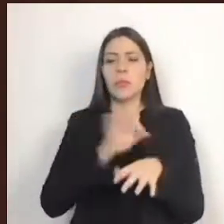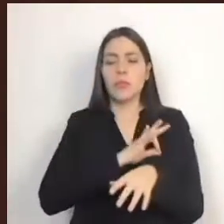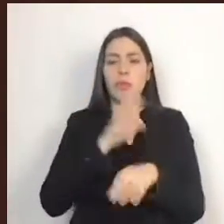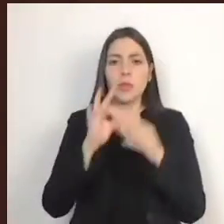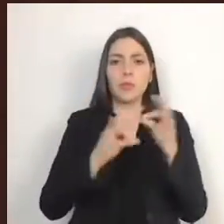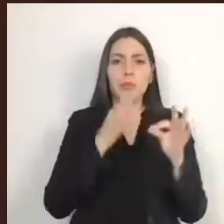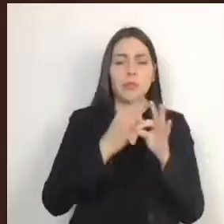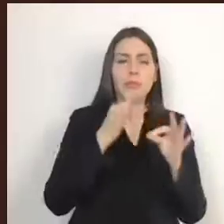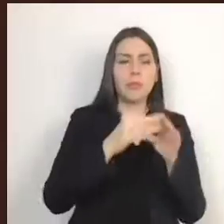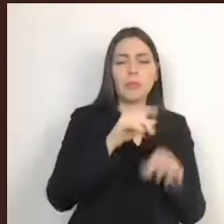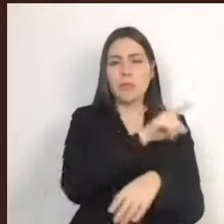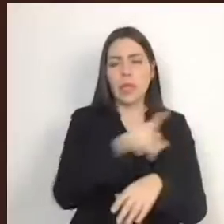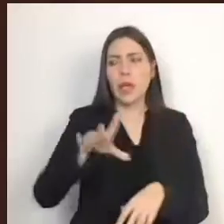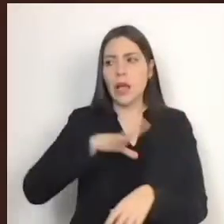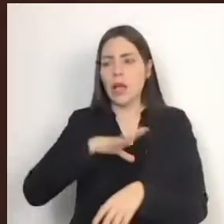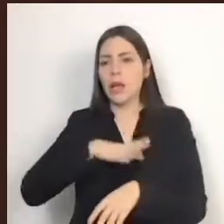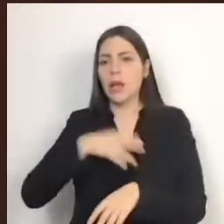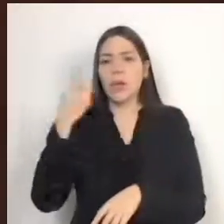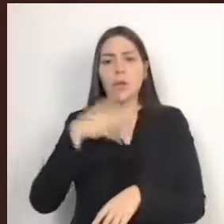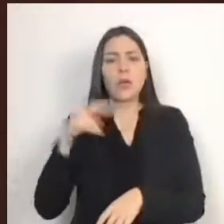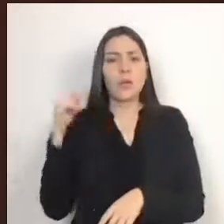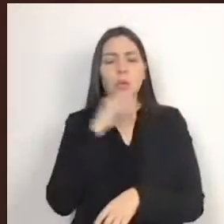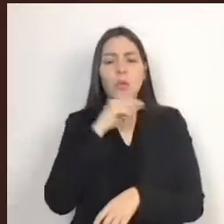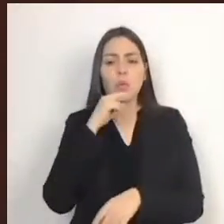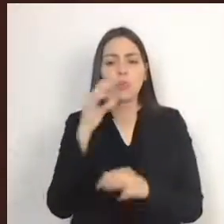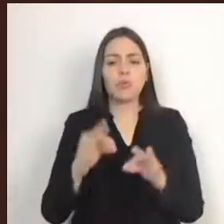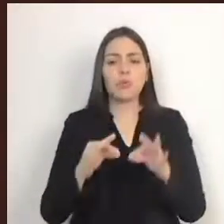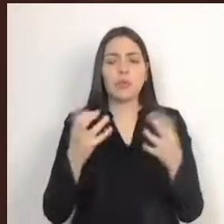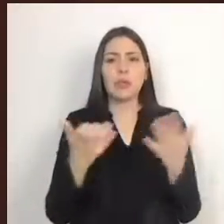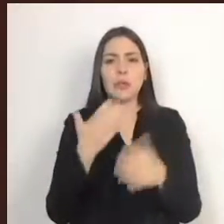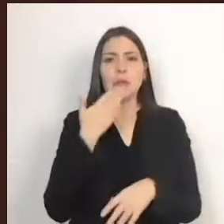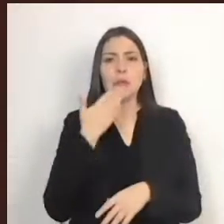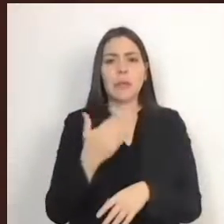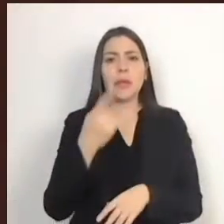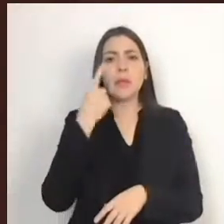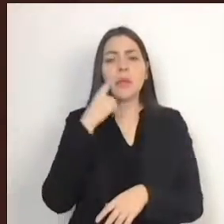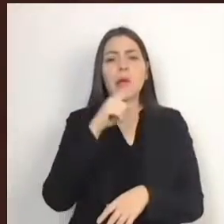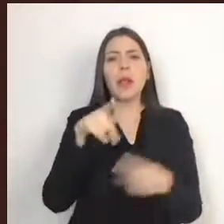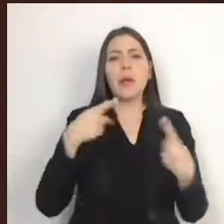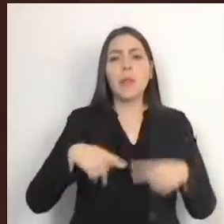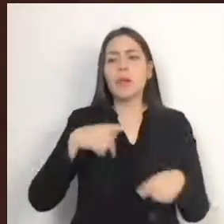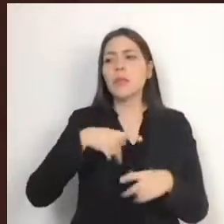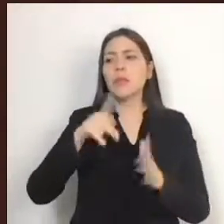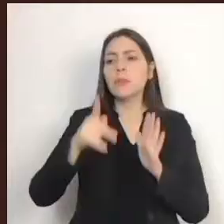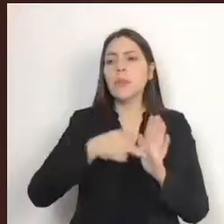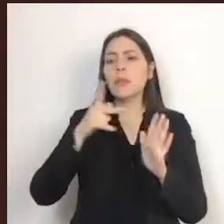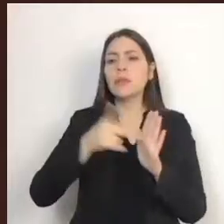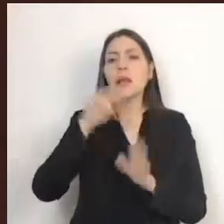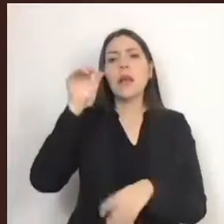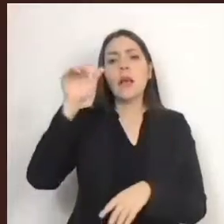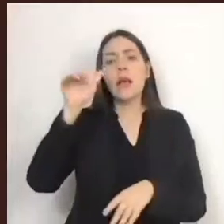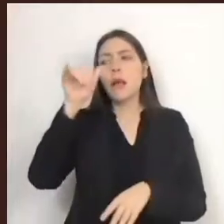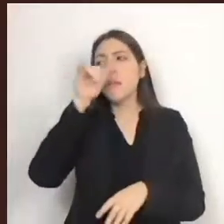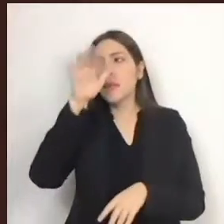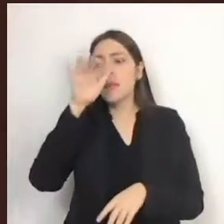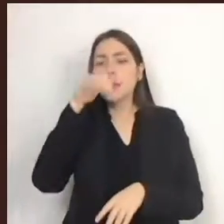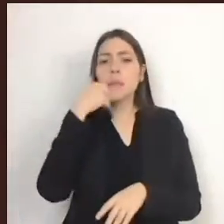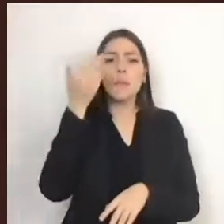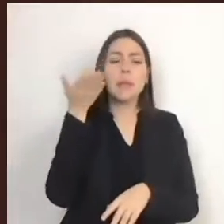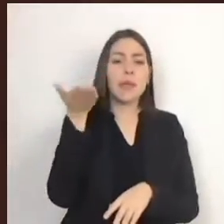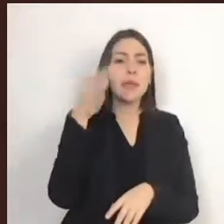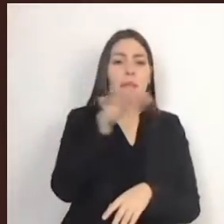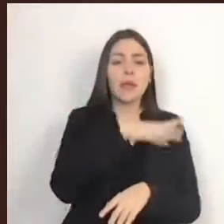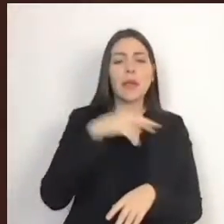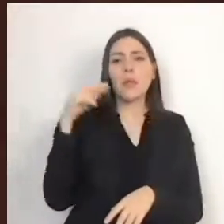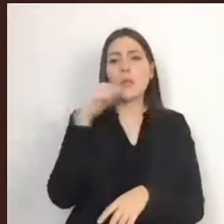más expedita y eficaz posible, con la finalidad de que esas demandas sociales sean atendidas a la brevedad y de forma más